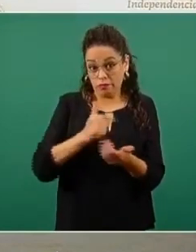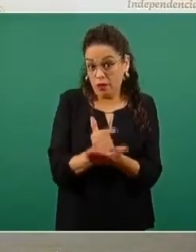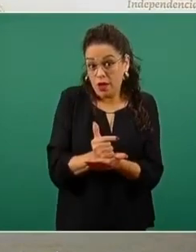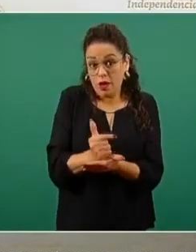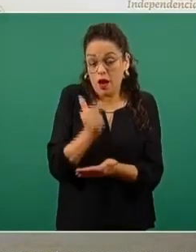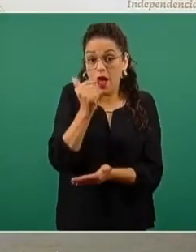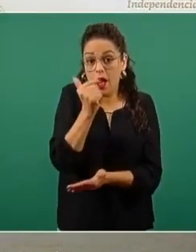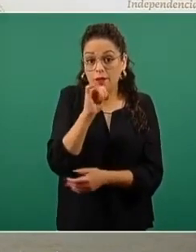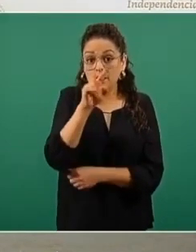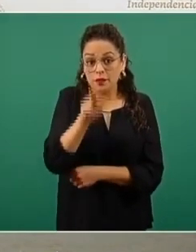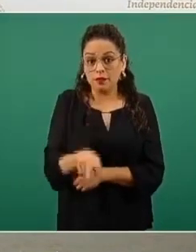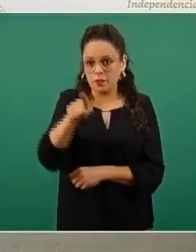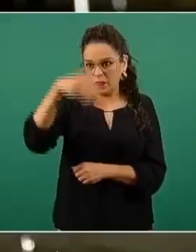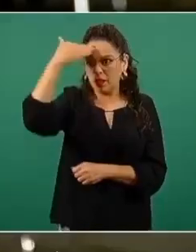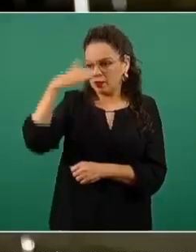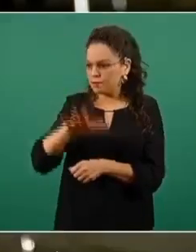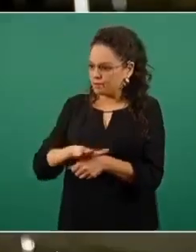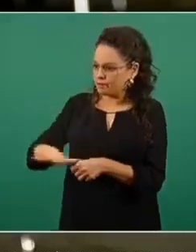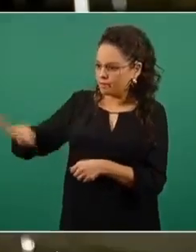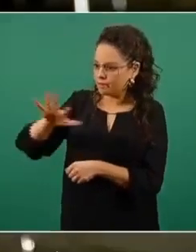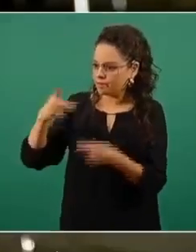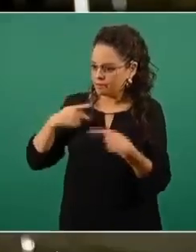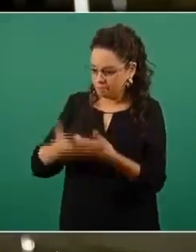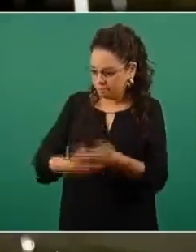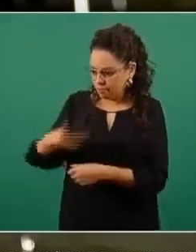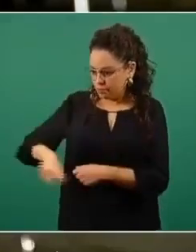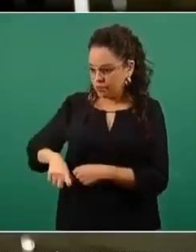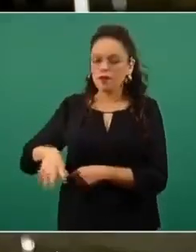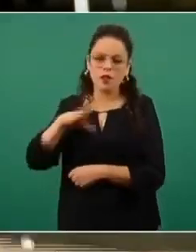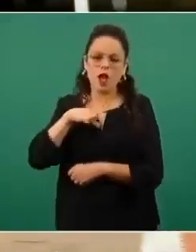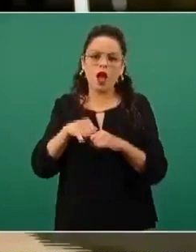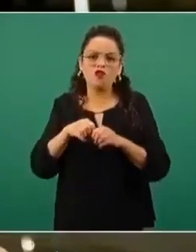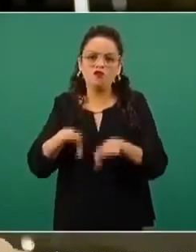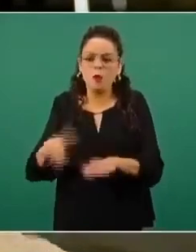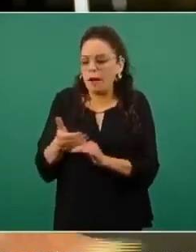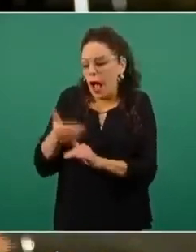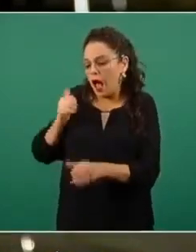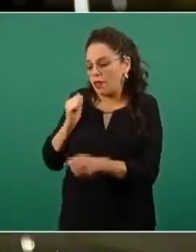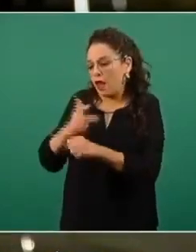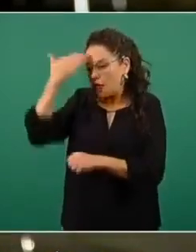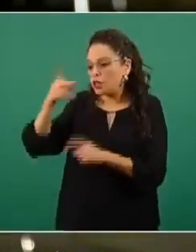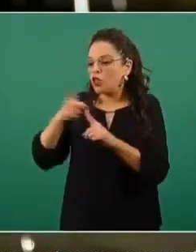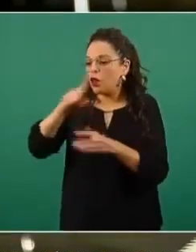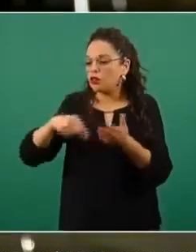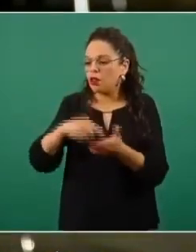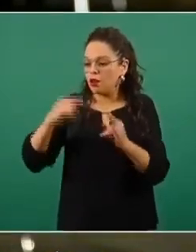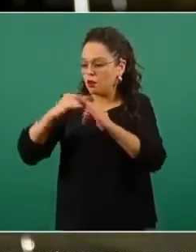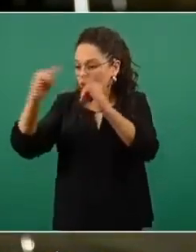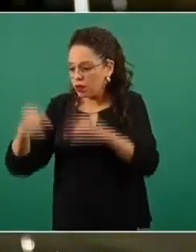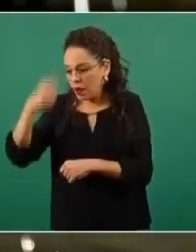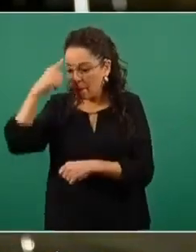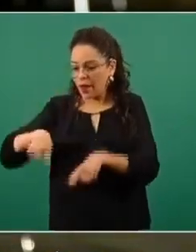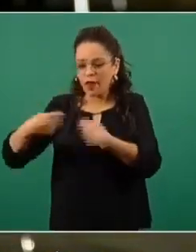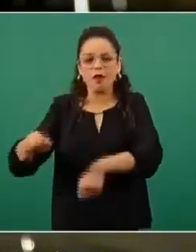sabe que estos delegados o superdelegados tienen información privilegiada respecto a dónde se van a poner los puntos, las brigadas,